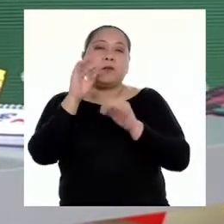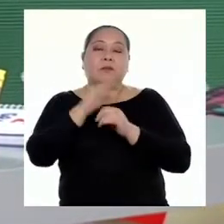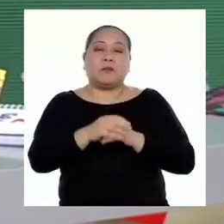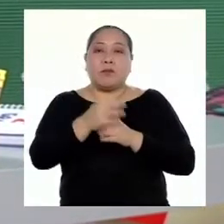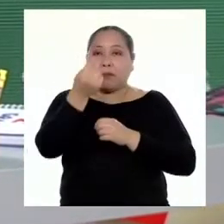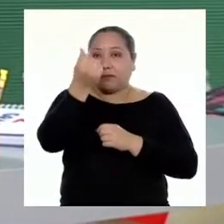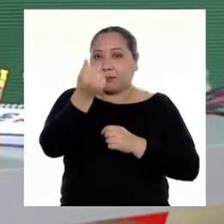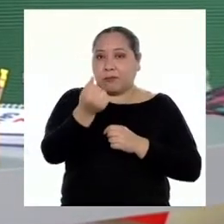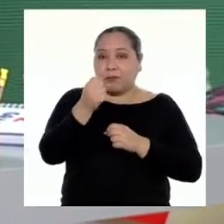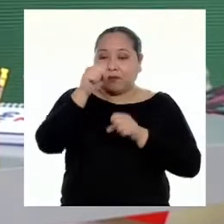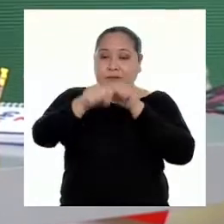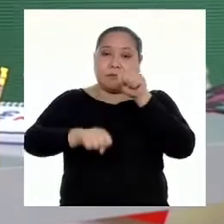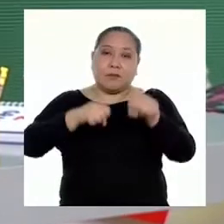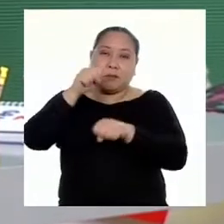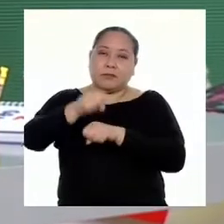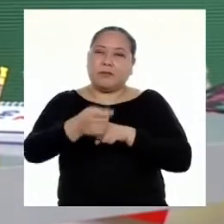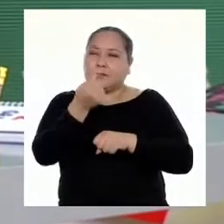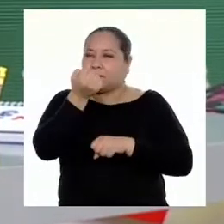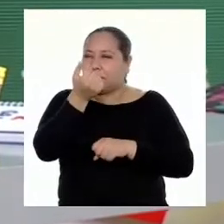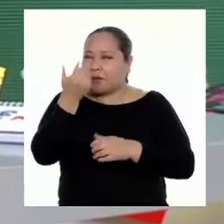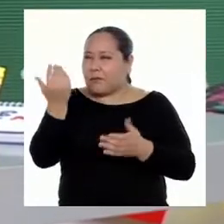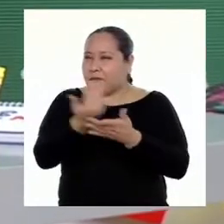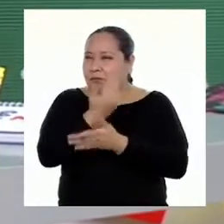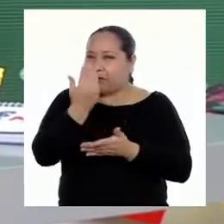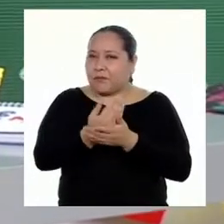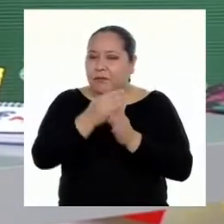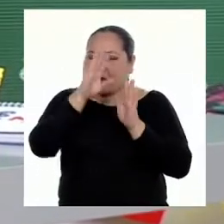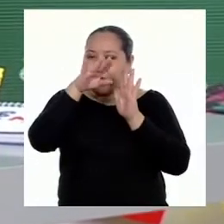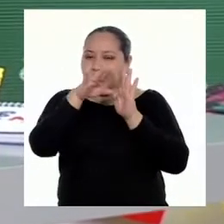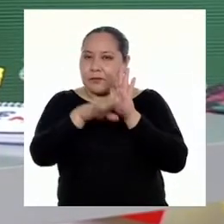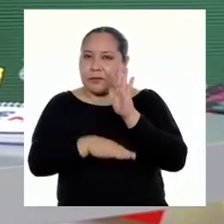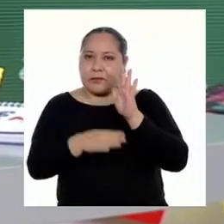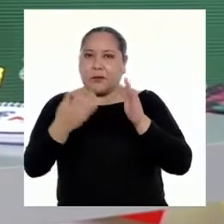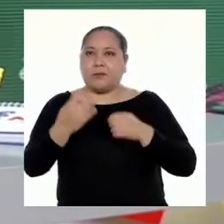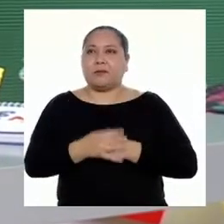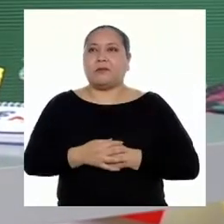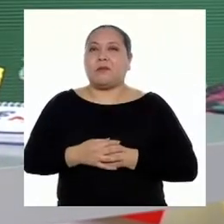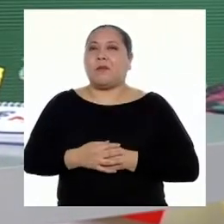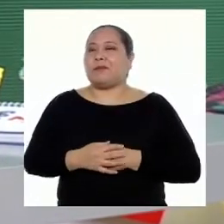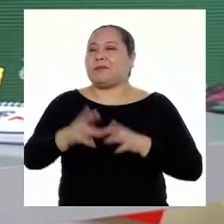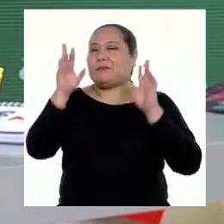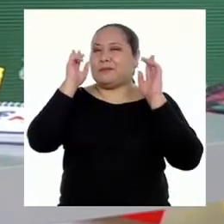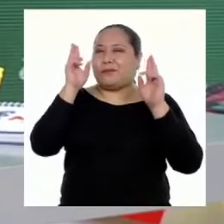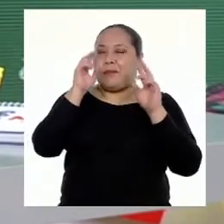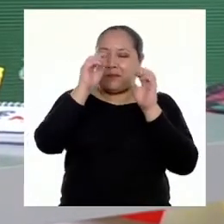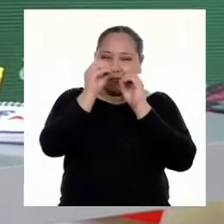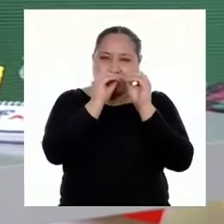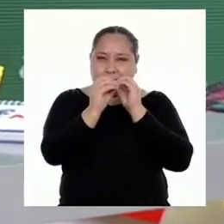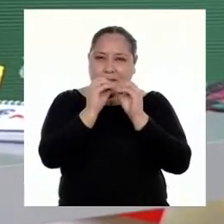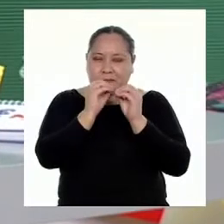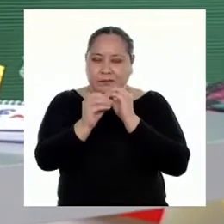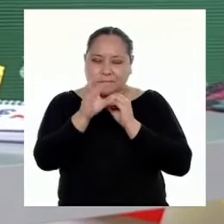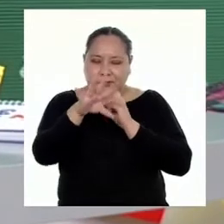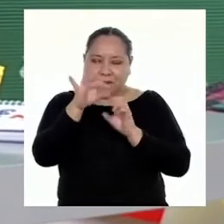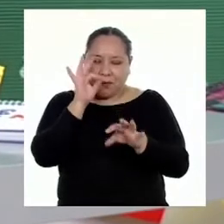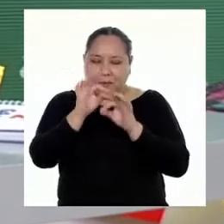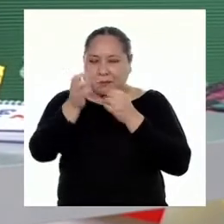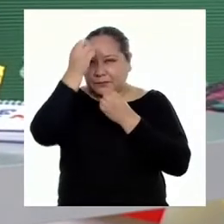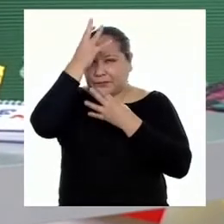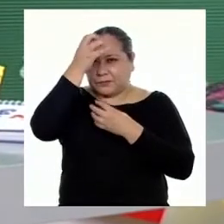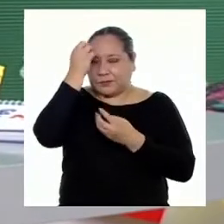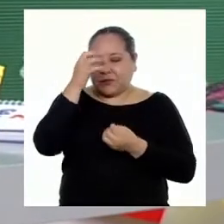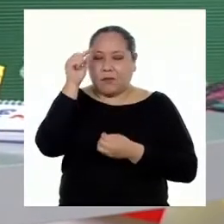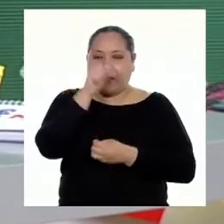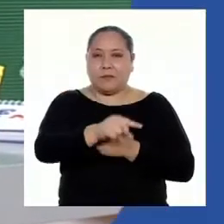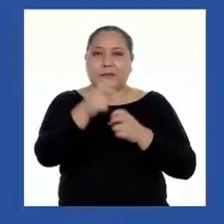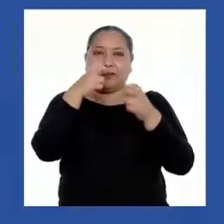bicicleta seminueva que se tuvo que vender a un costo menor al original. Espero que lo hayan resuelto interpretando los datos y condiciones